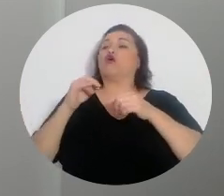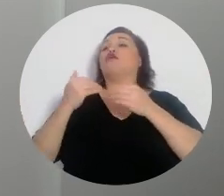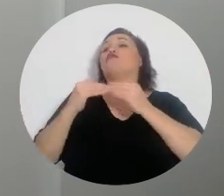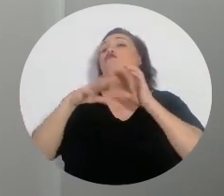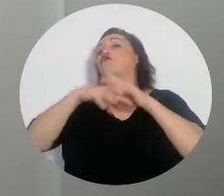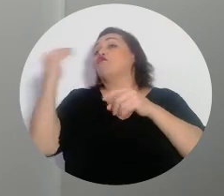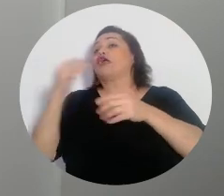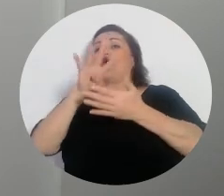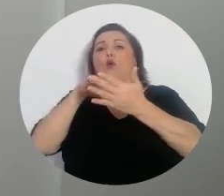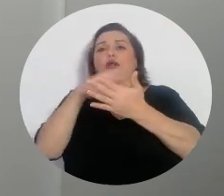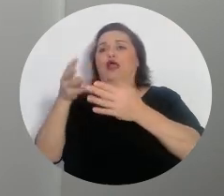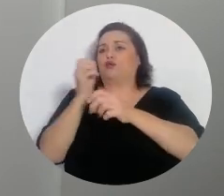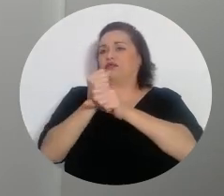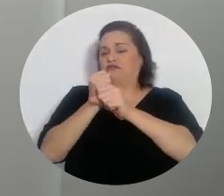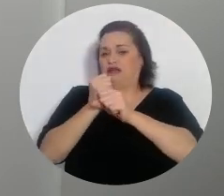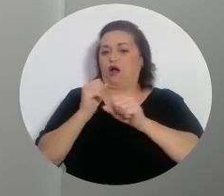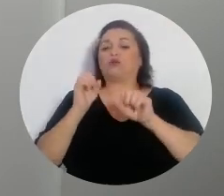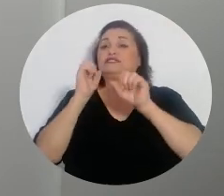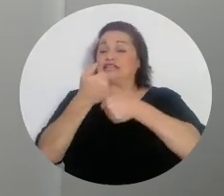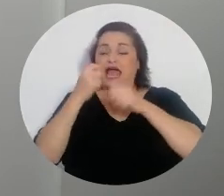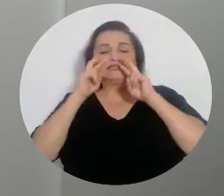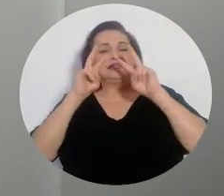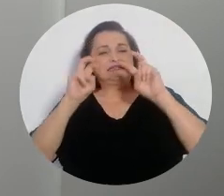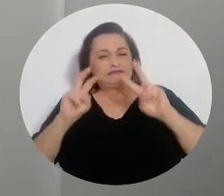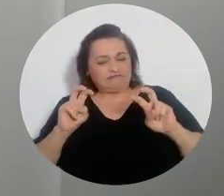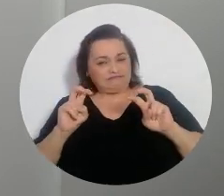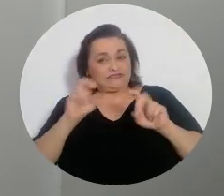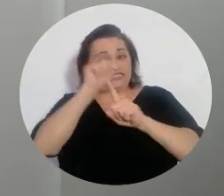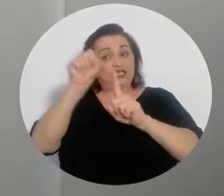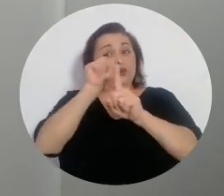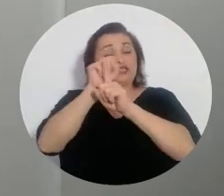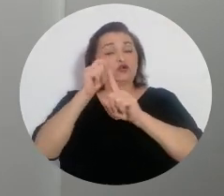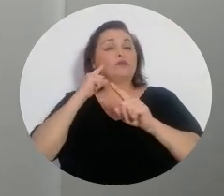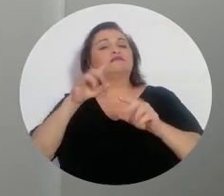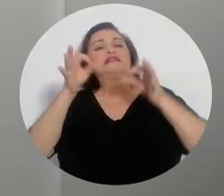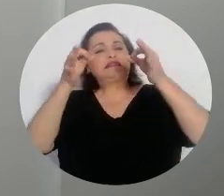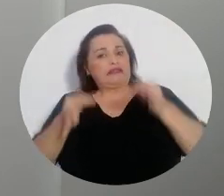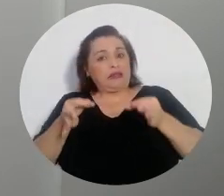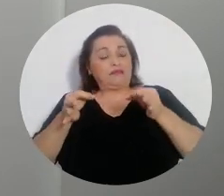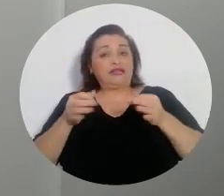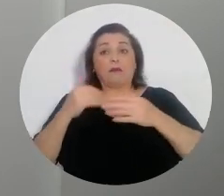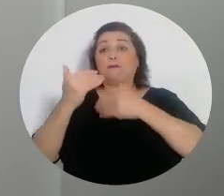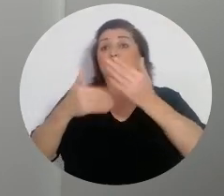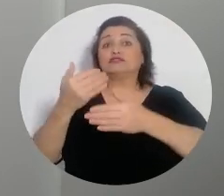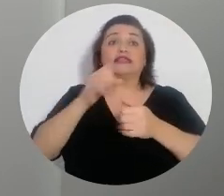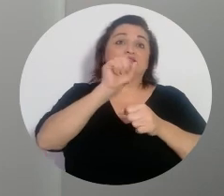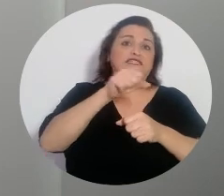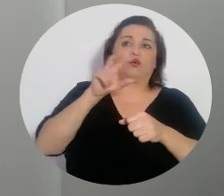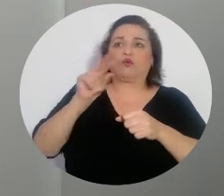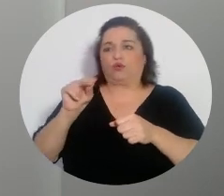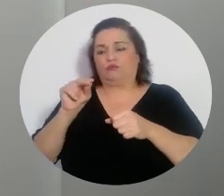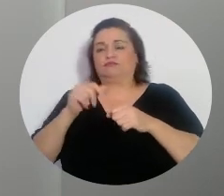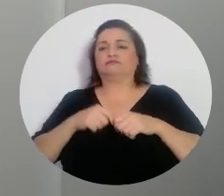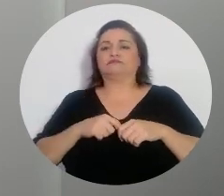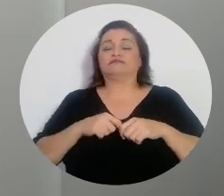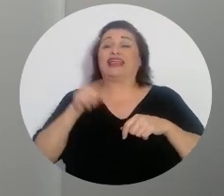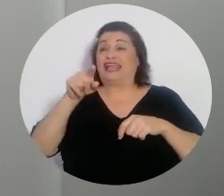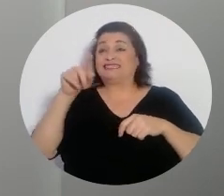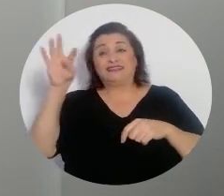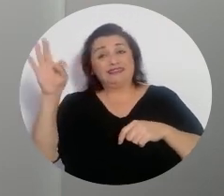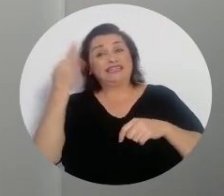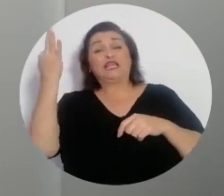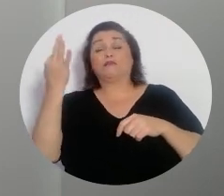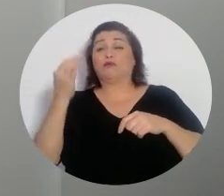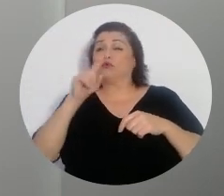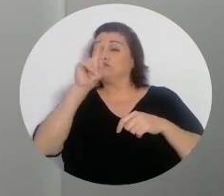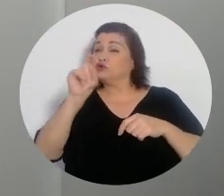fuera de su jornada laboral. Entonces, se hace un examen de la situación y por el fondo se determina que no es procedente la denuncia. En